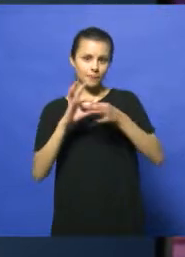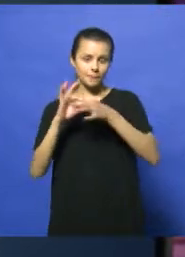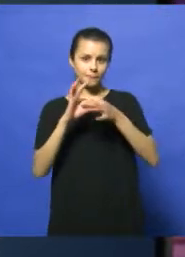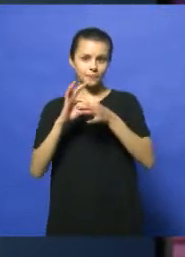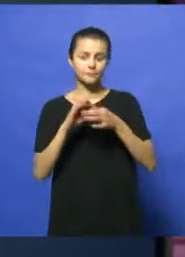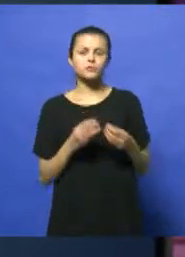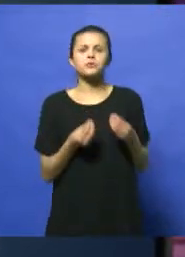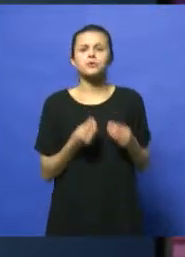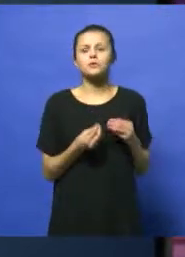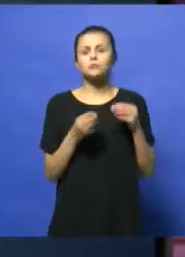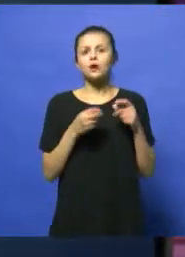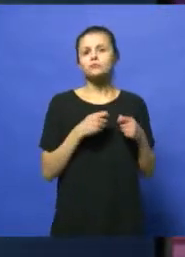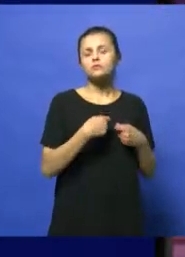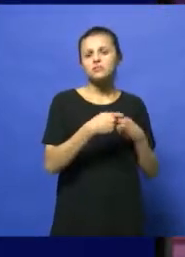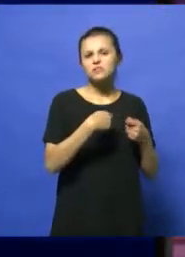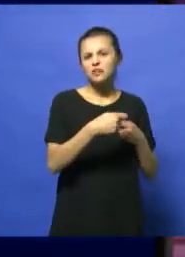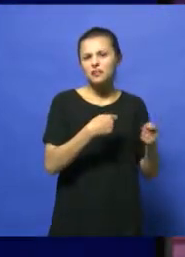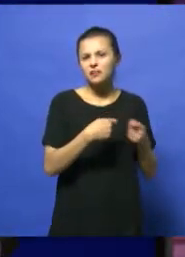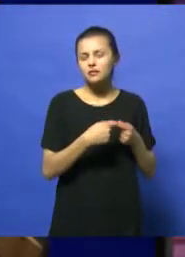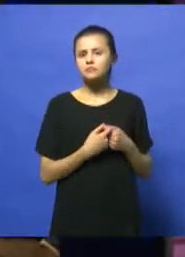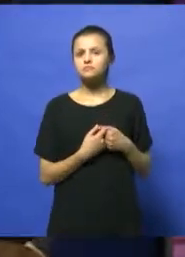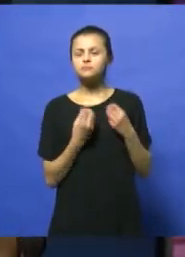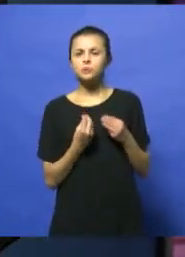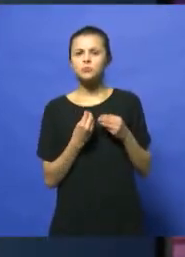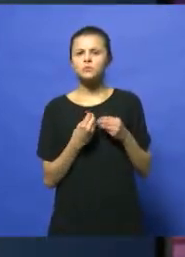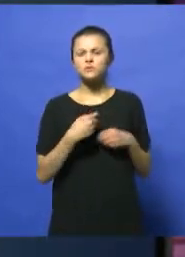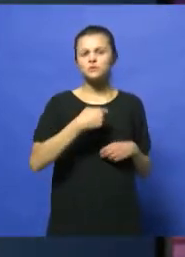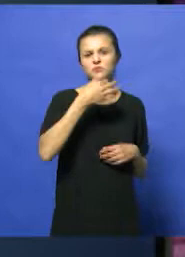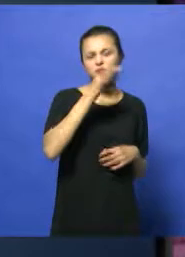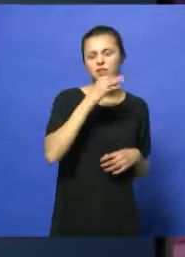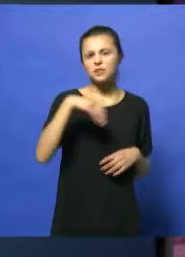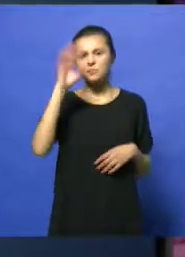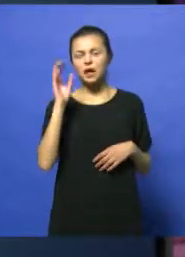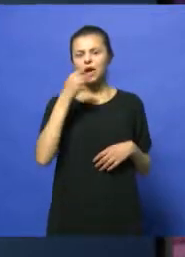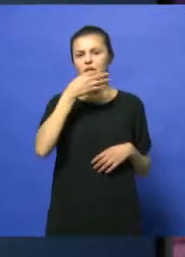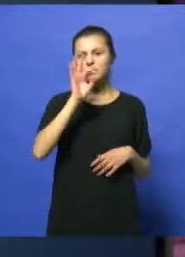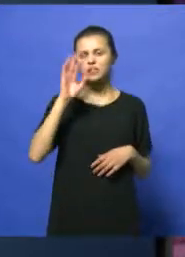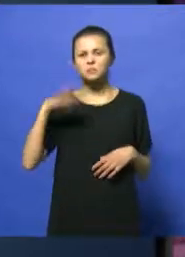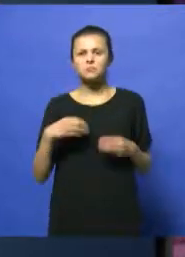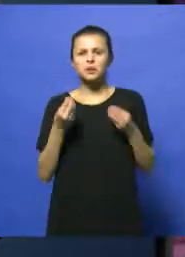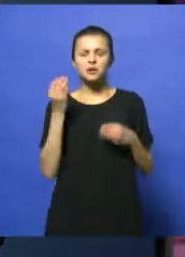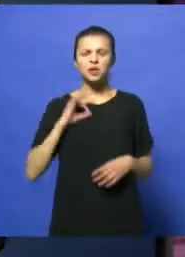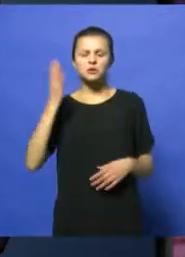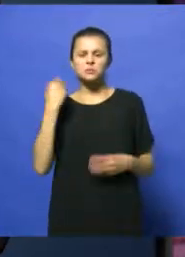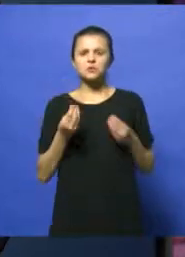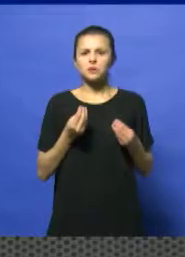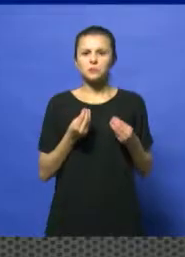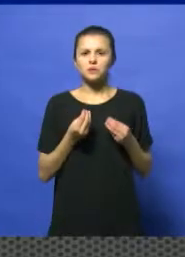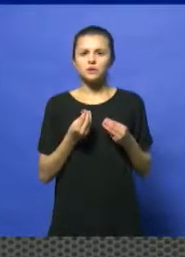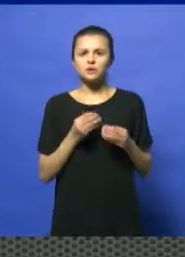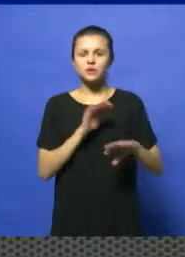regalos? Comercialmente se vendió más, se vendió menos que el año pasado. Hemos hablado con el responsable de FEDECOM.